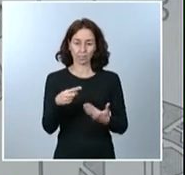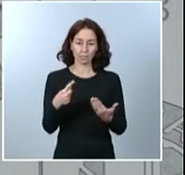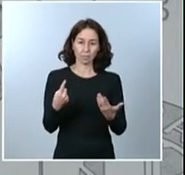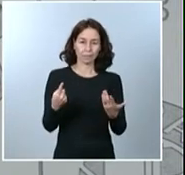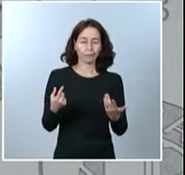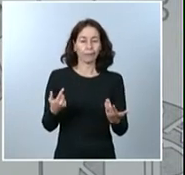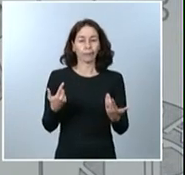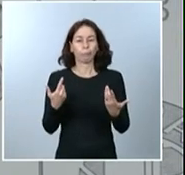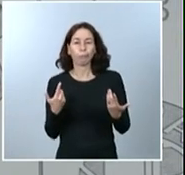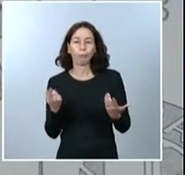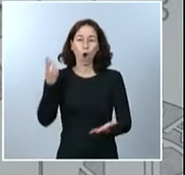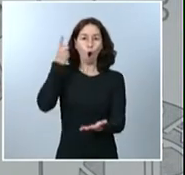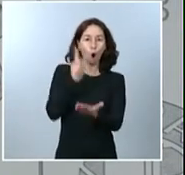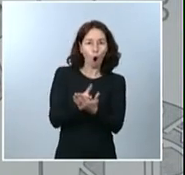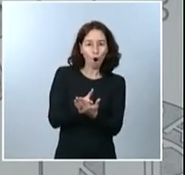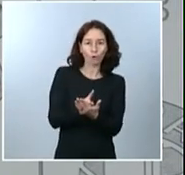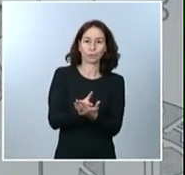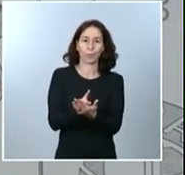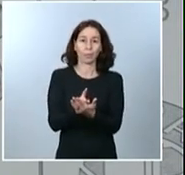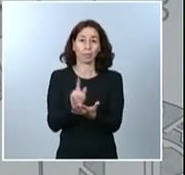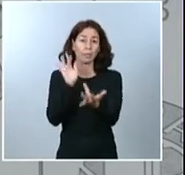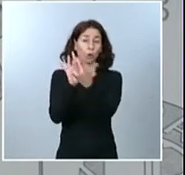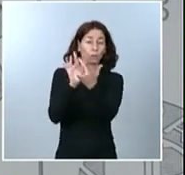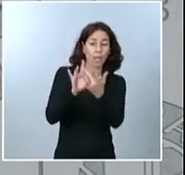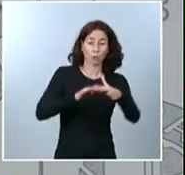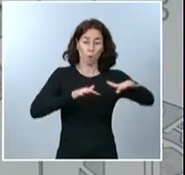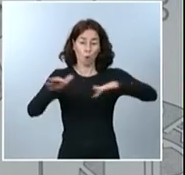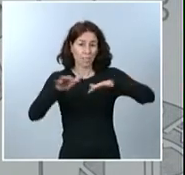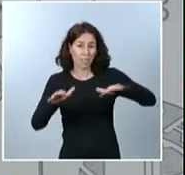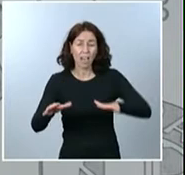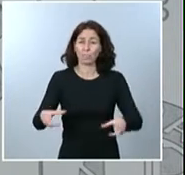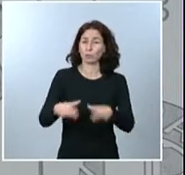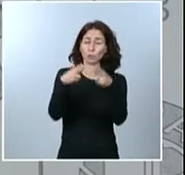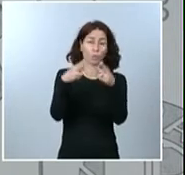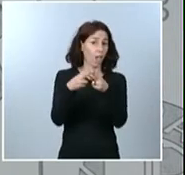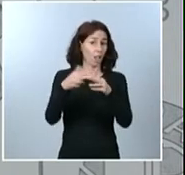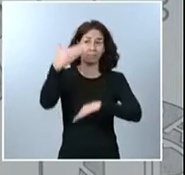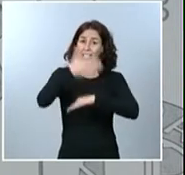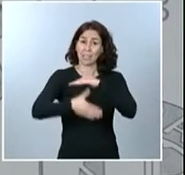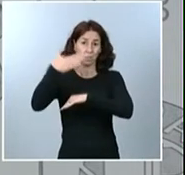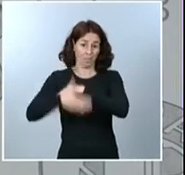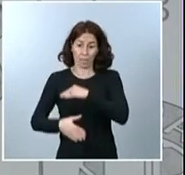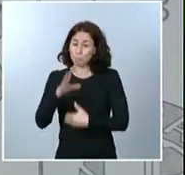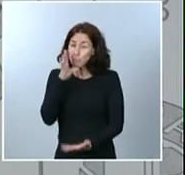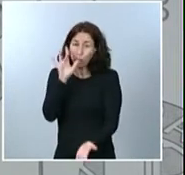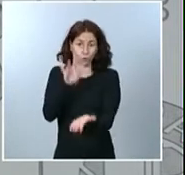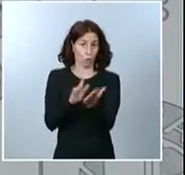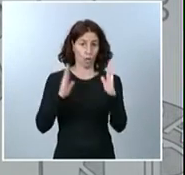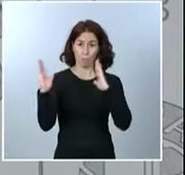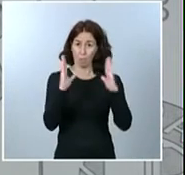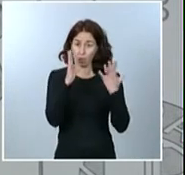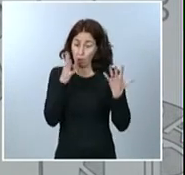obligadas a restringir su movilidad, su vida social en un contexto como el actual. Por eso, me gustaría